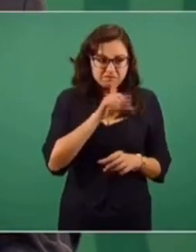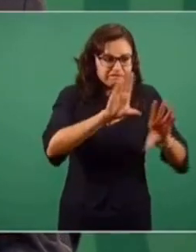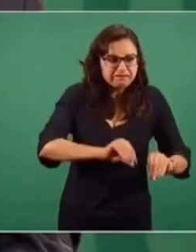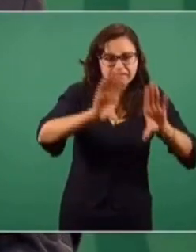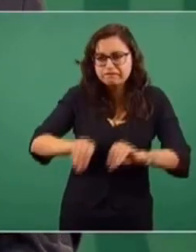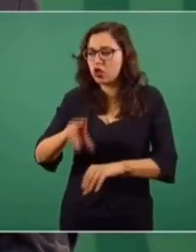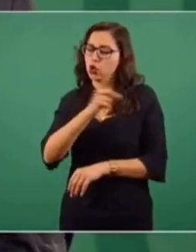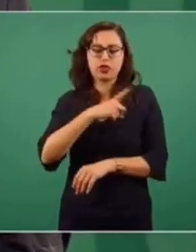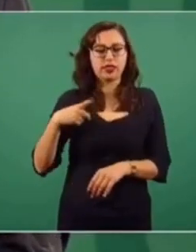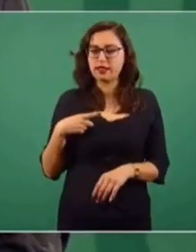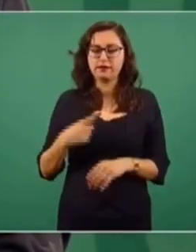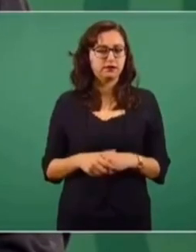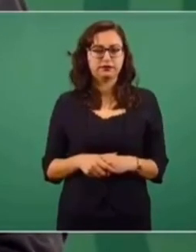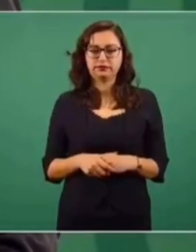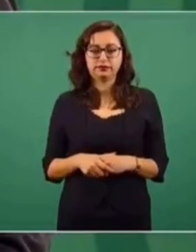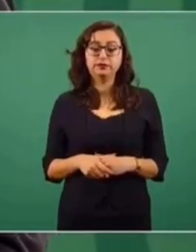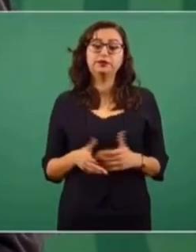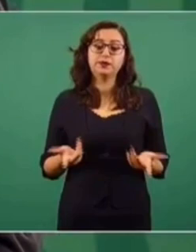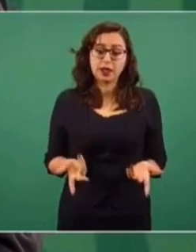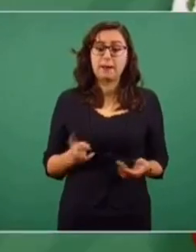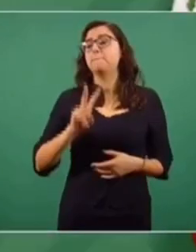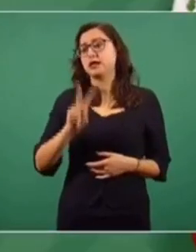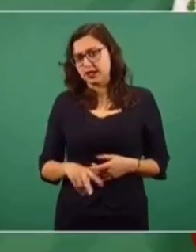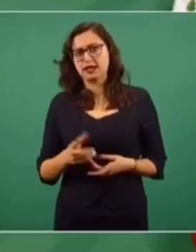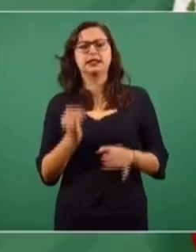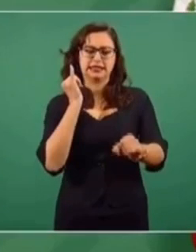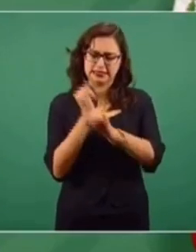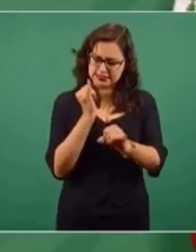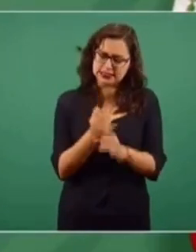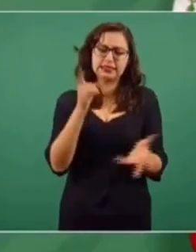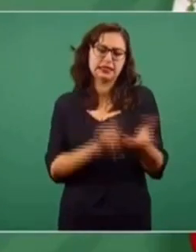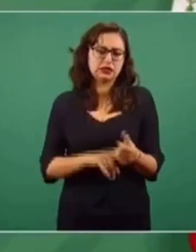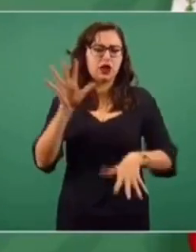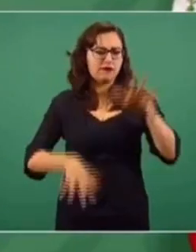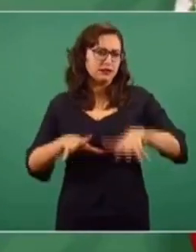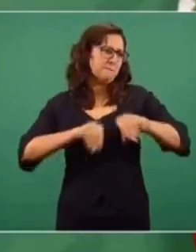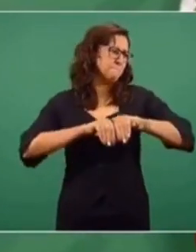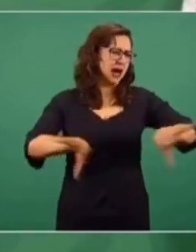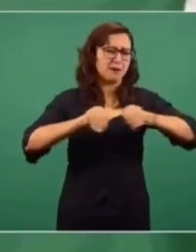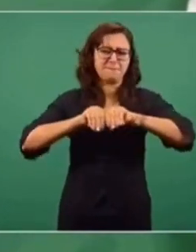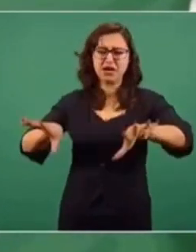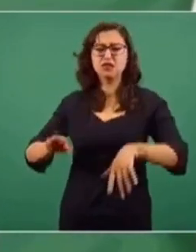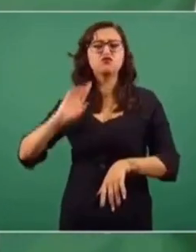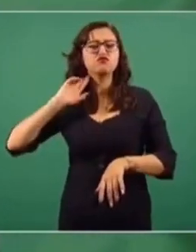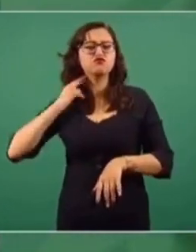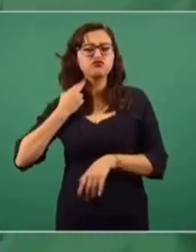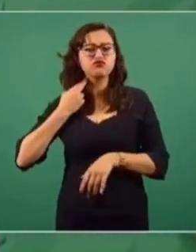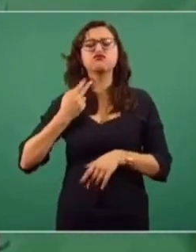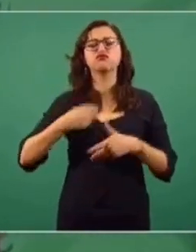ataques, hay bots,